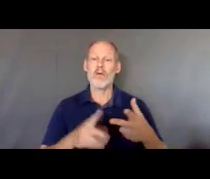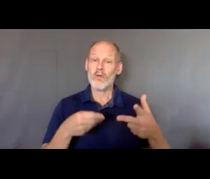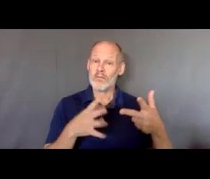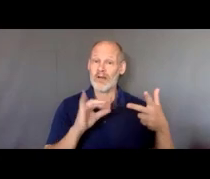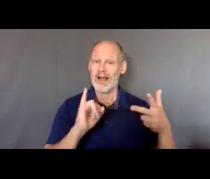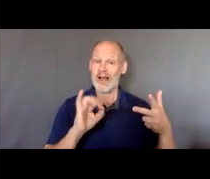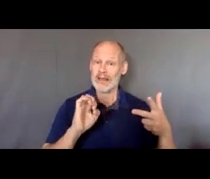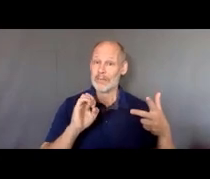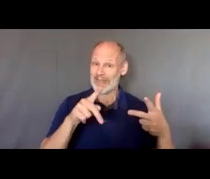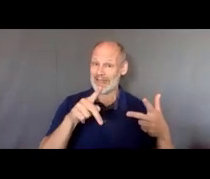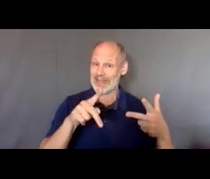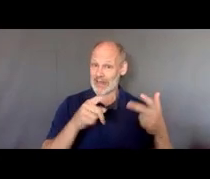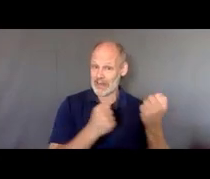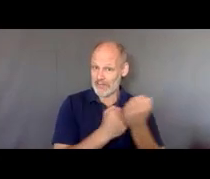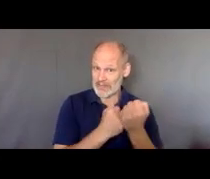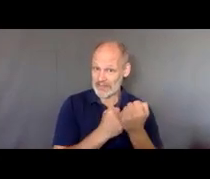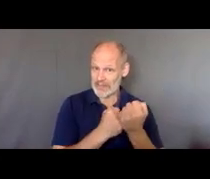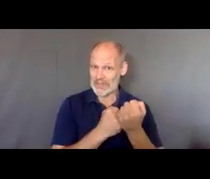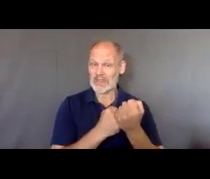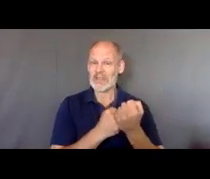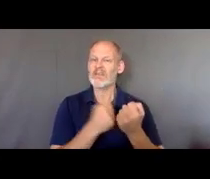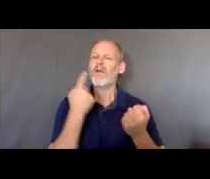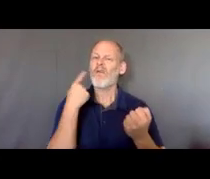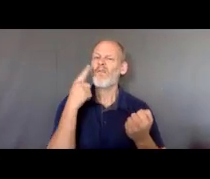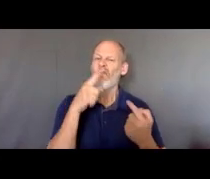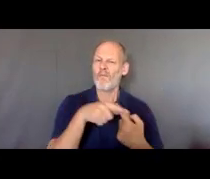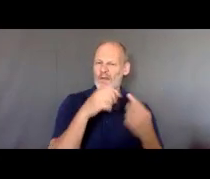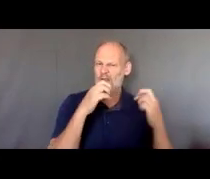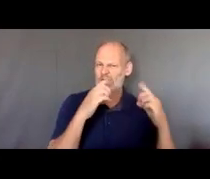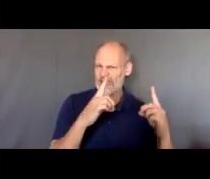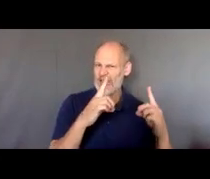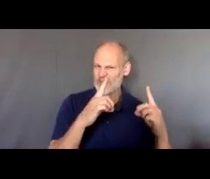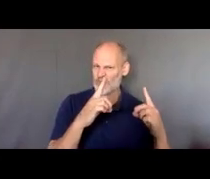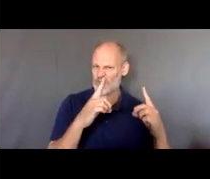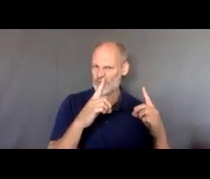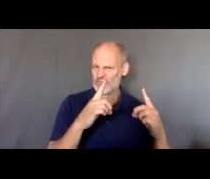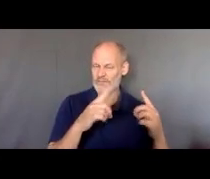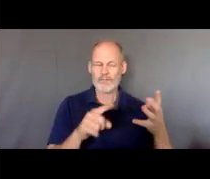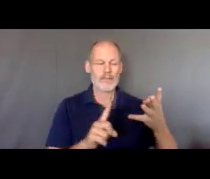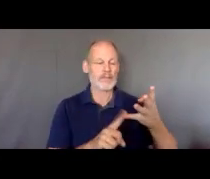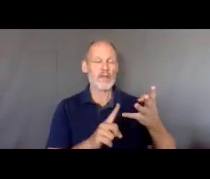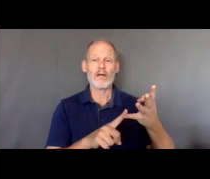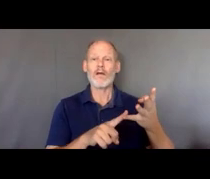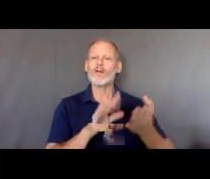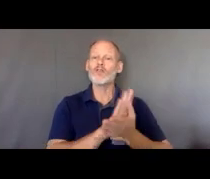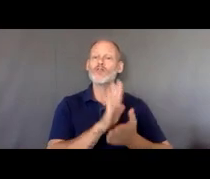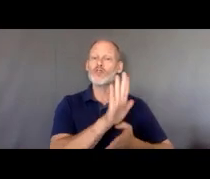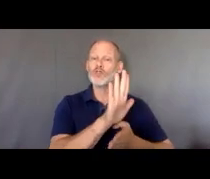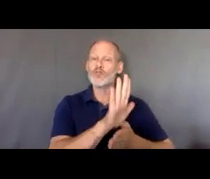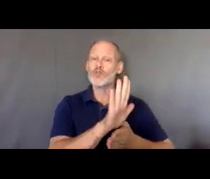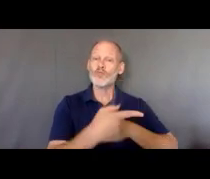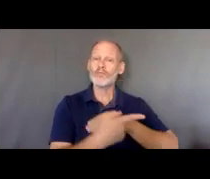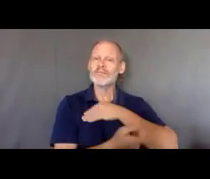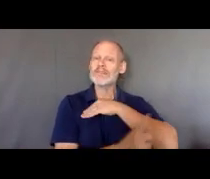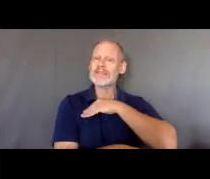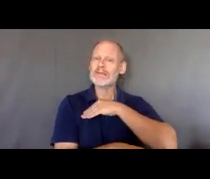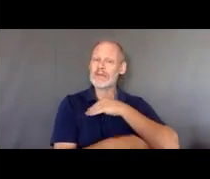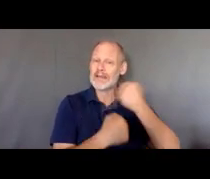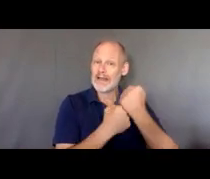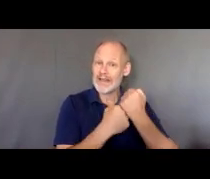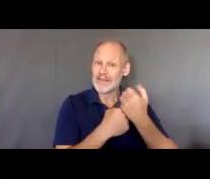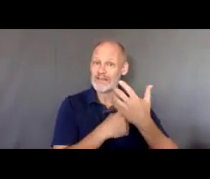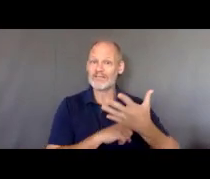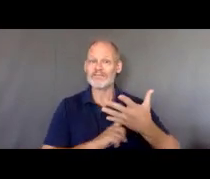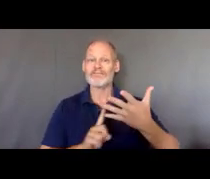por los IEPs o por también lo que es educación especial y también disciplina